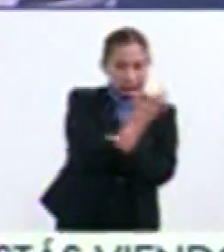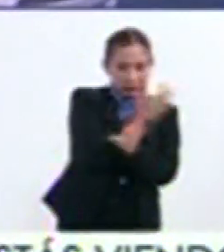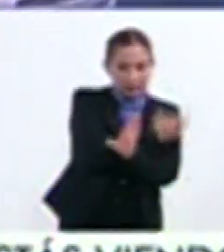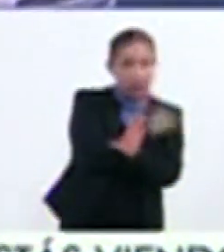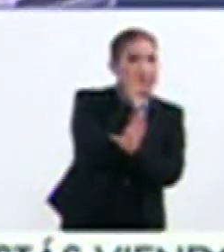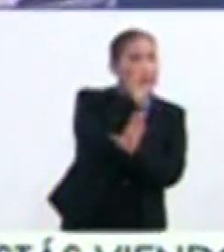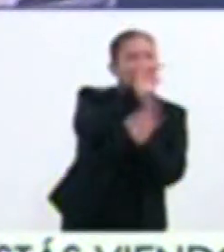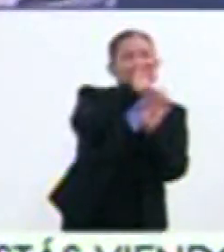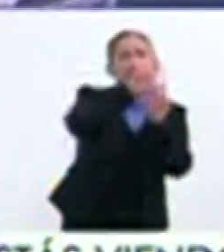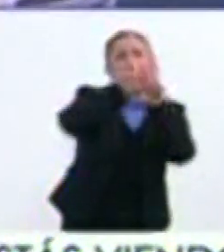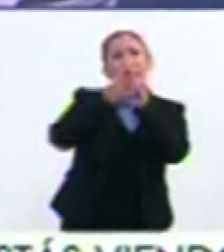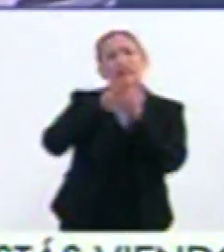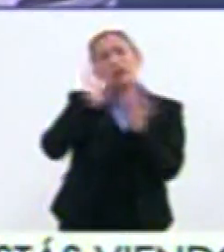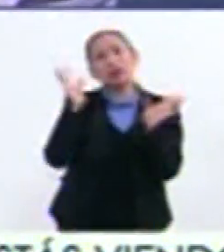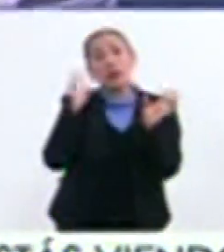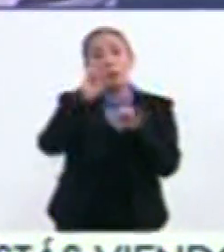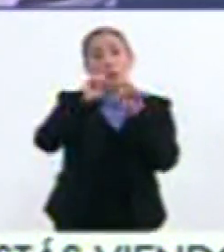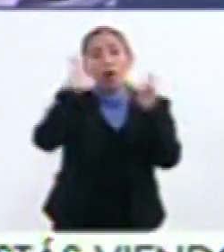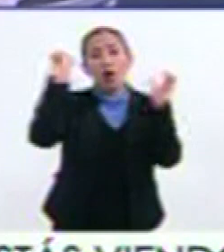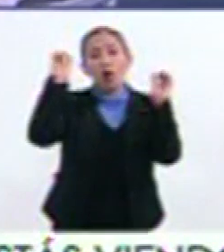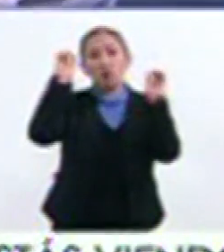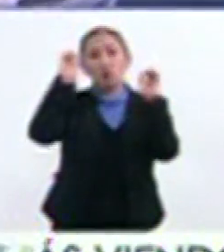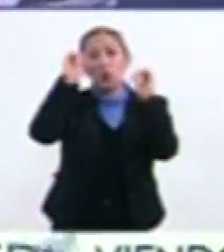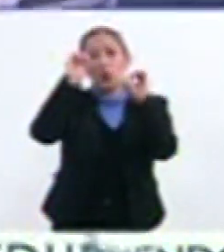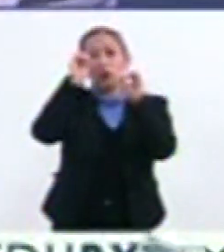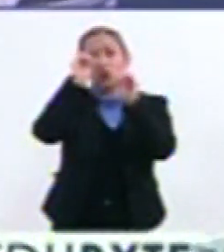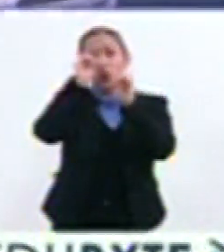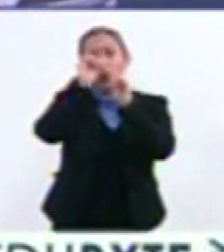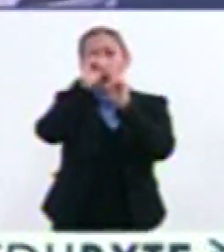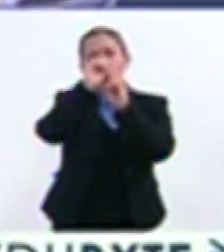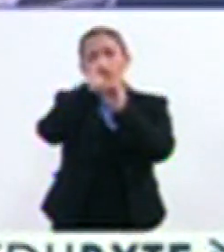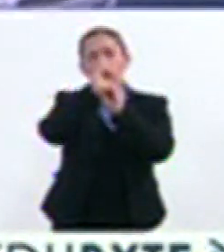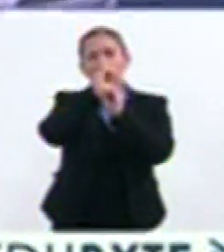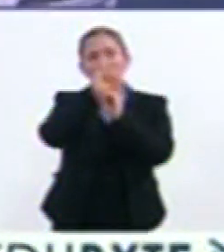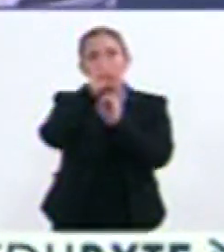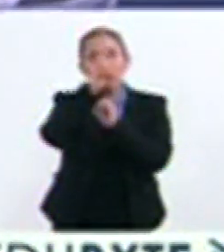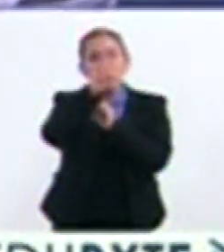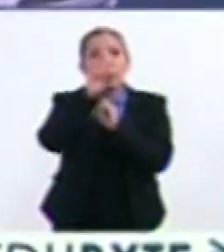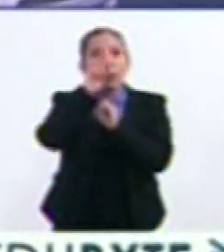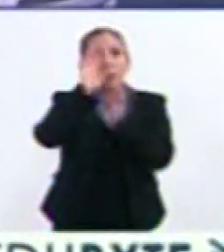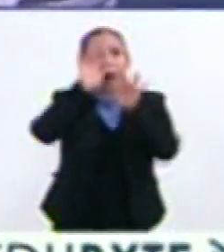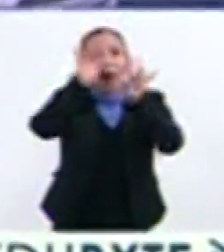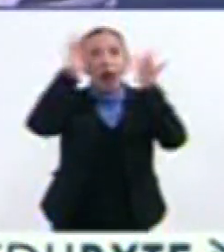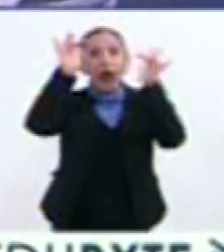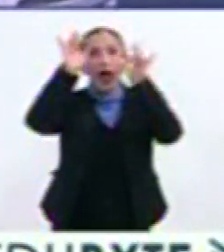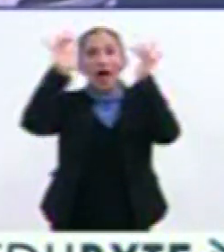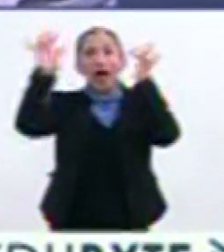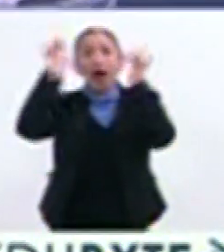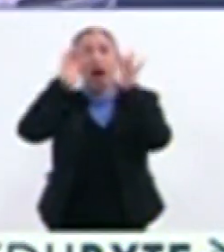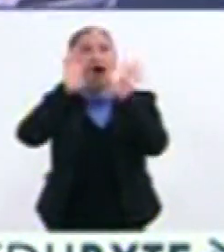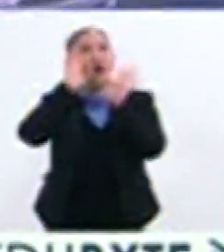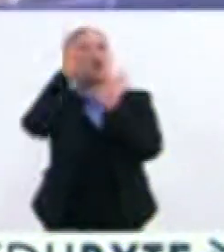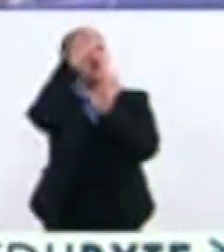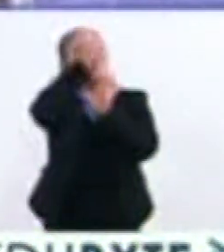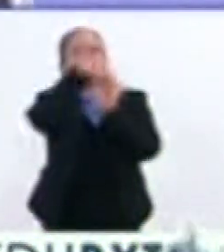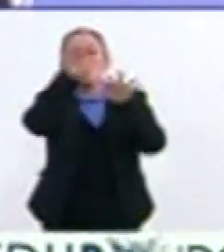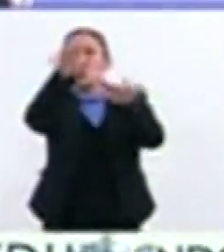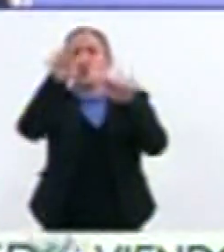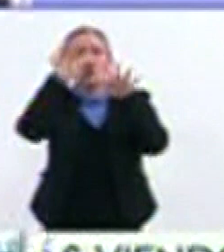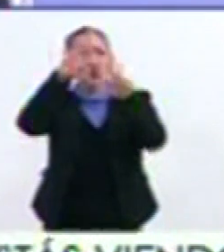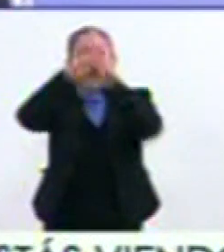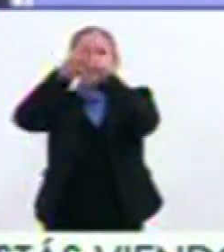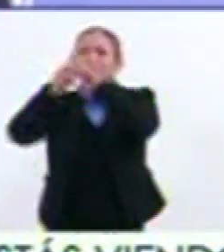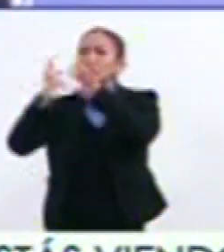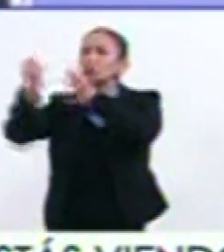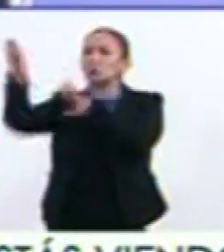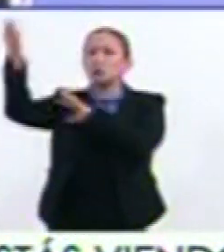estrellas Y conforme se fue oscureciendo Por el caso del eclipse Se vio la Vía Láctea de una manera extraordinaria Como